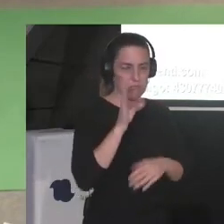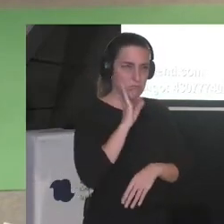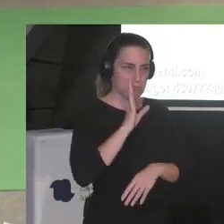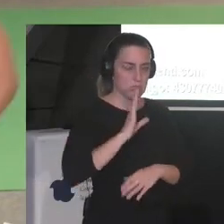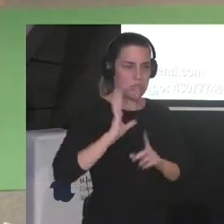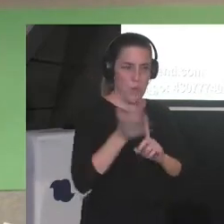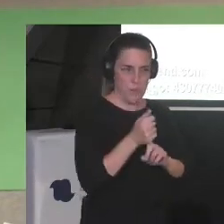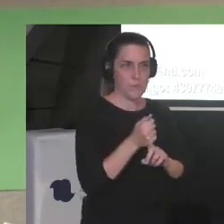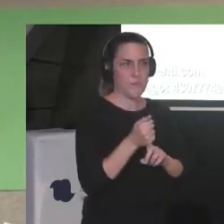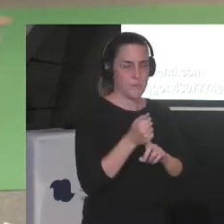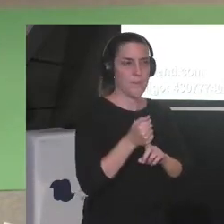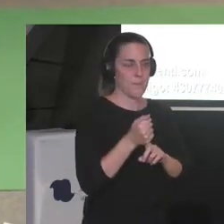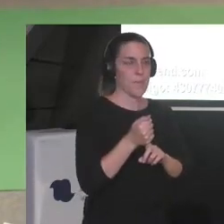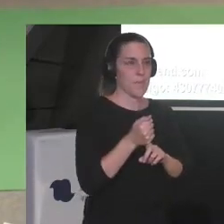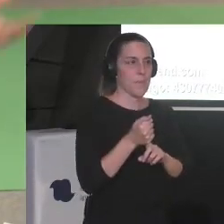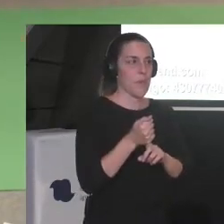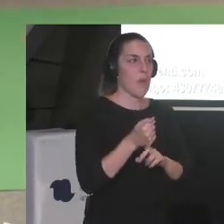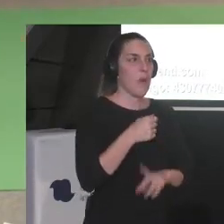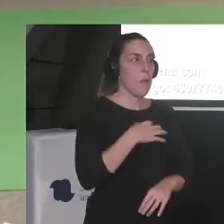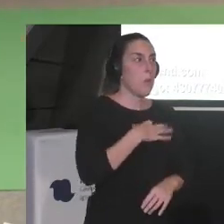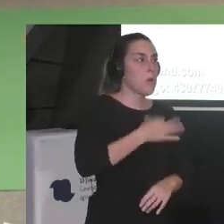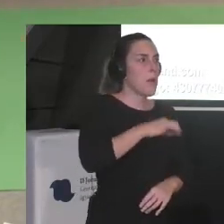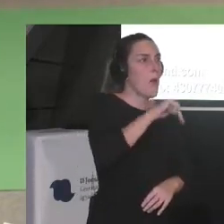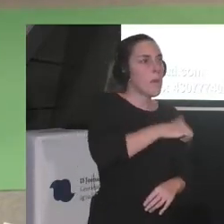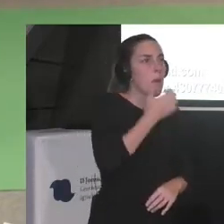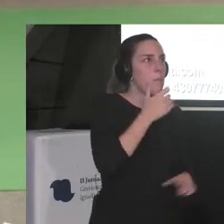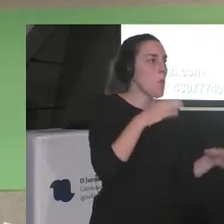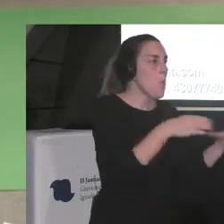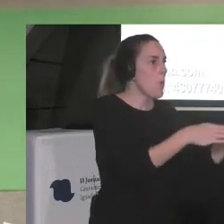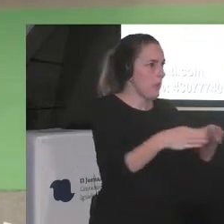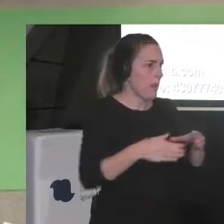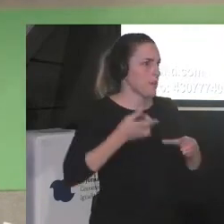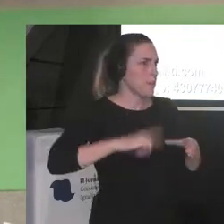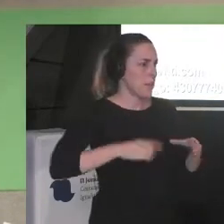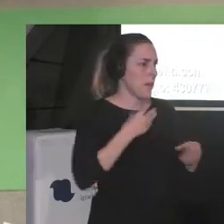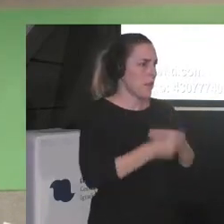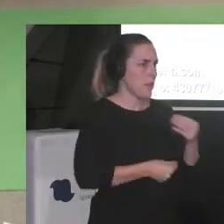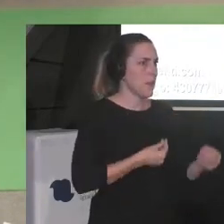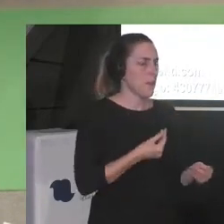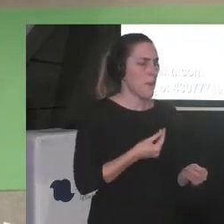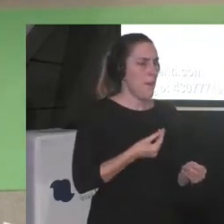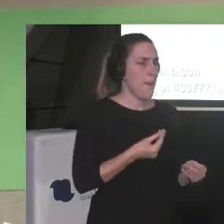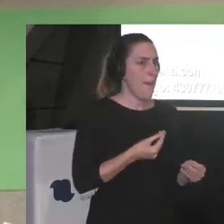y que aquí podría hacerse no sé a nivel como de comunidades también ¿no? este